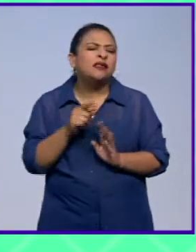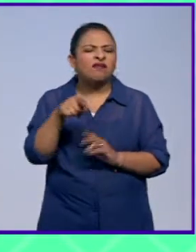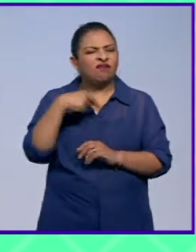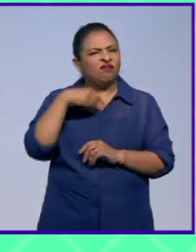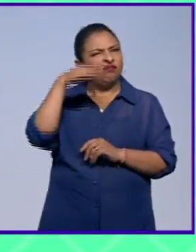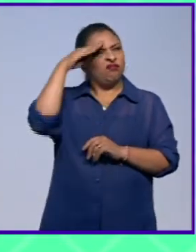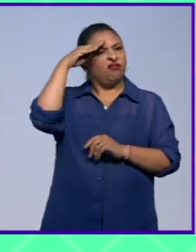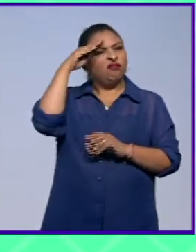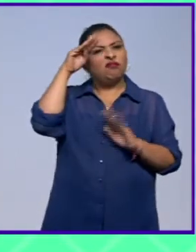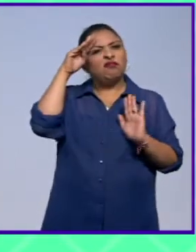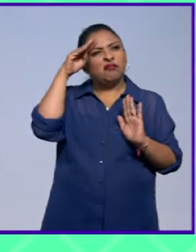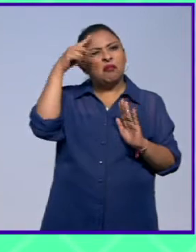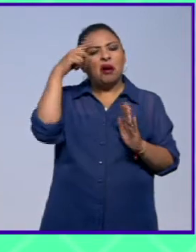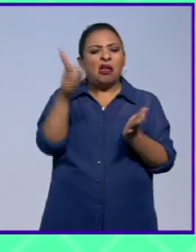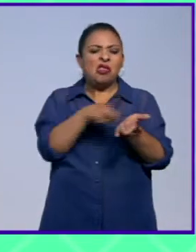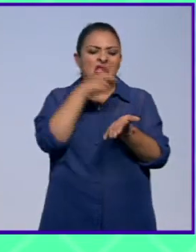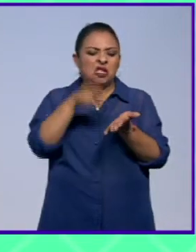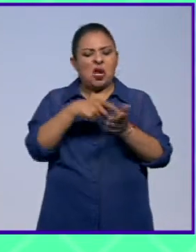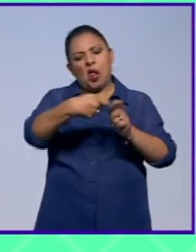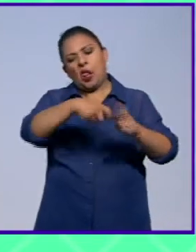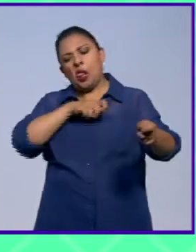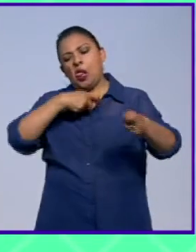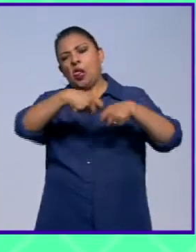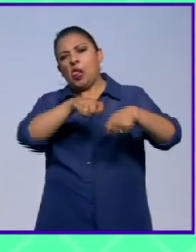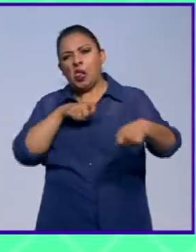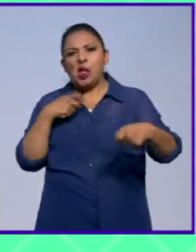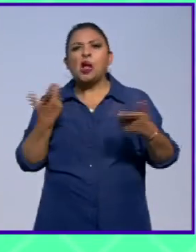les suena? ¿Para agarrar los diccionarios y deshojarlos?